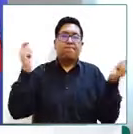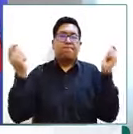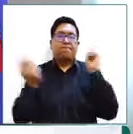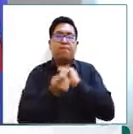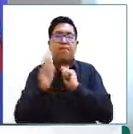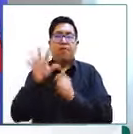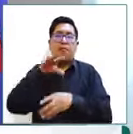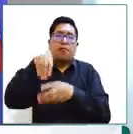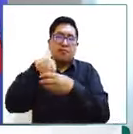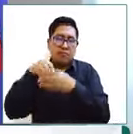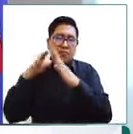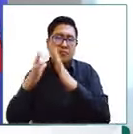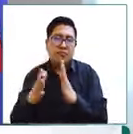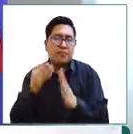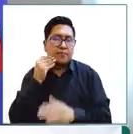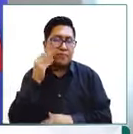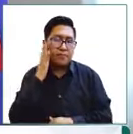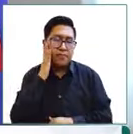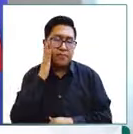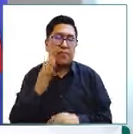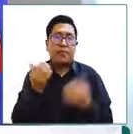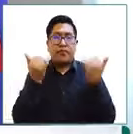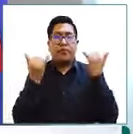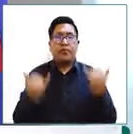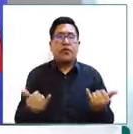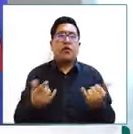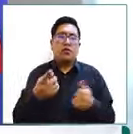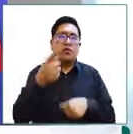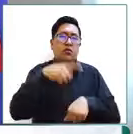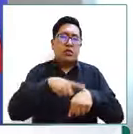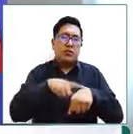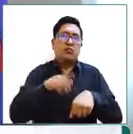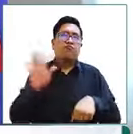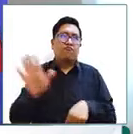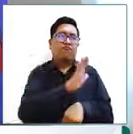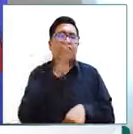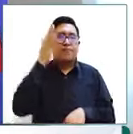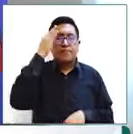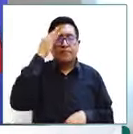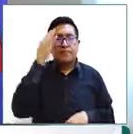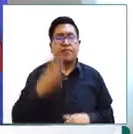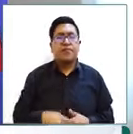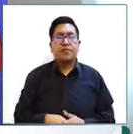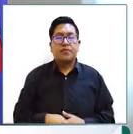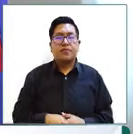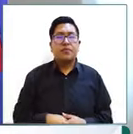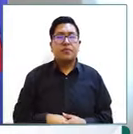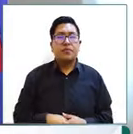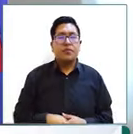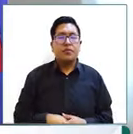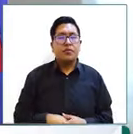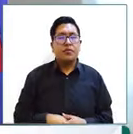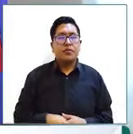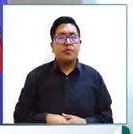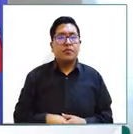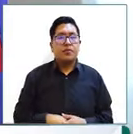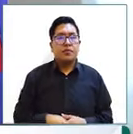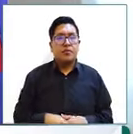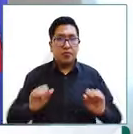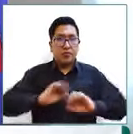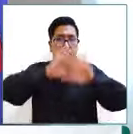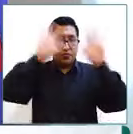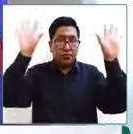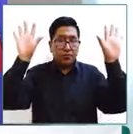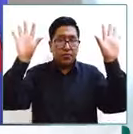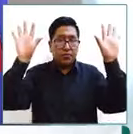acogida, ¿no? Que es la modalidad que tenemos en nuestro país, ciertamente. Entonces, bajo ese título